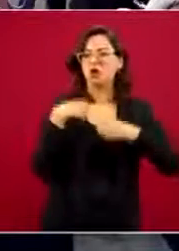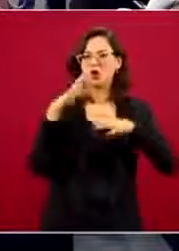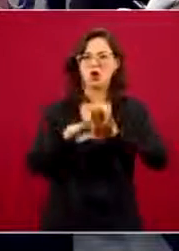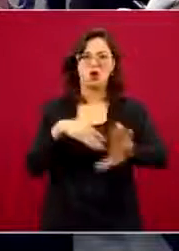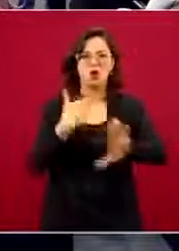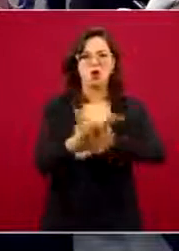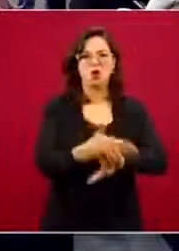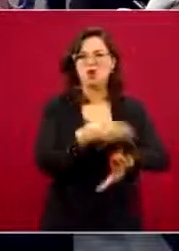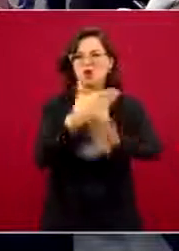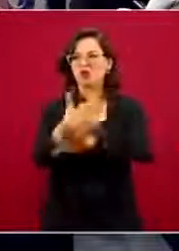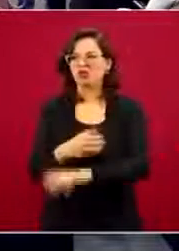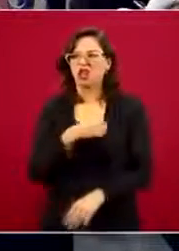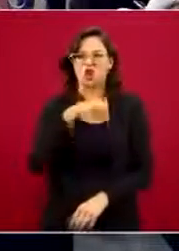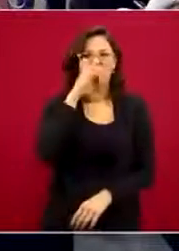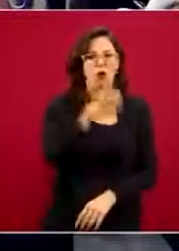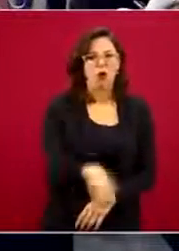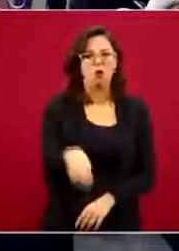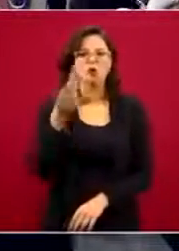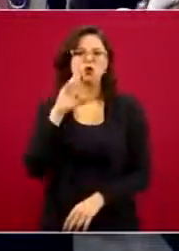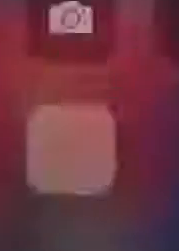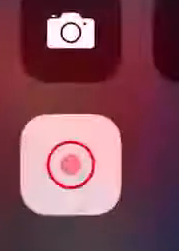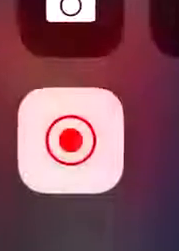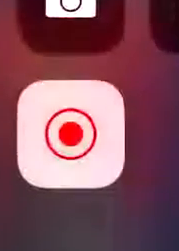señor presidente. Pues mire, eh... Gracias.